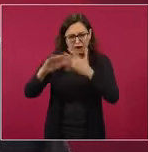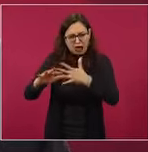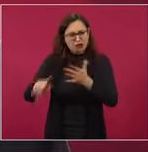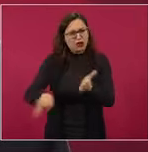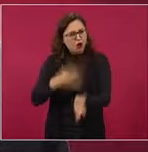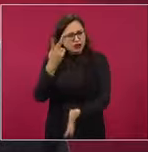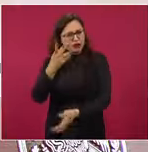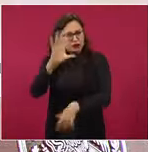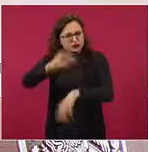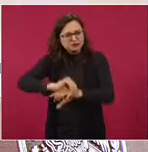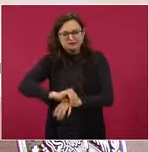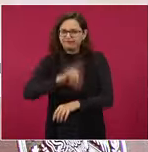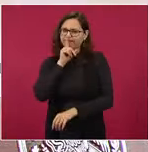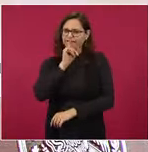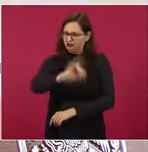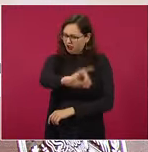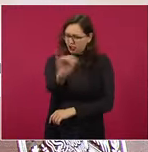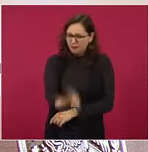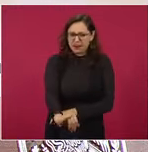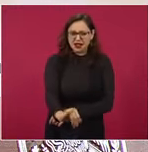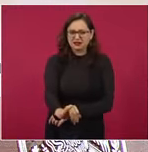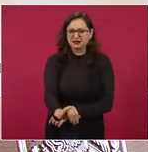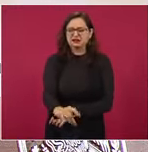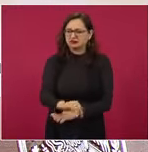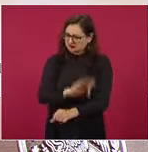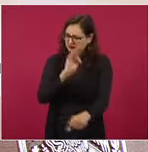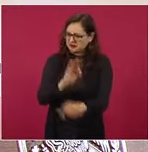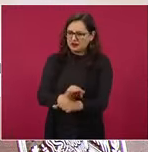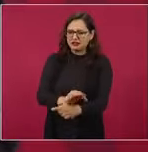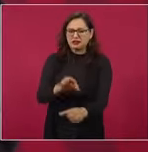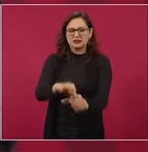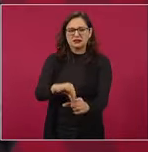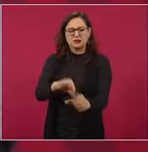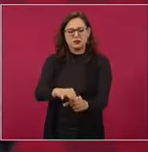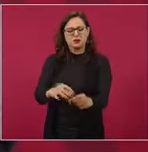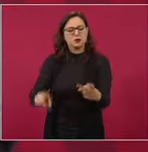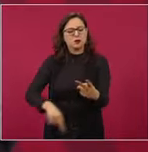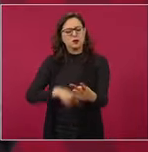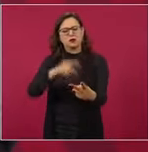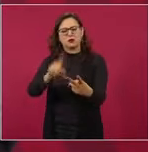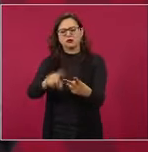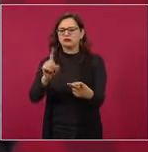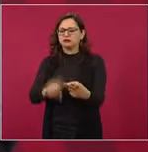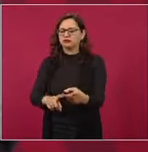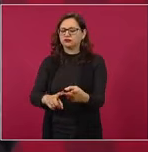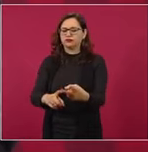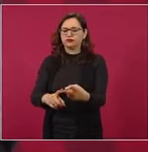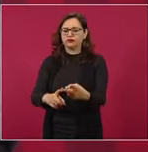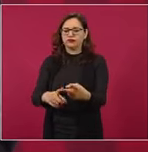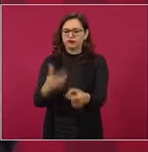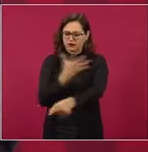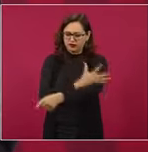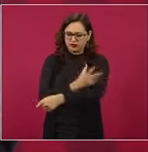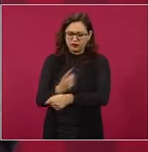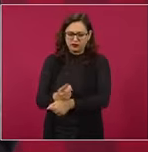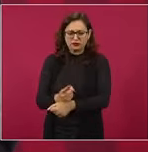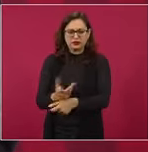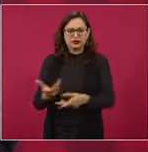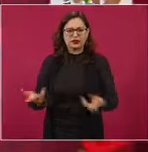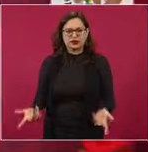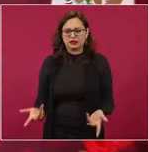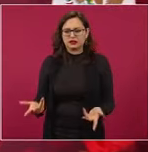que no haya, como decía el maestro Peixer en su poema Cananea,